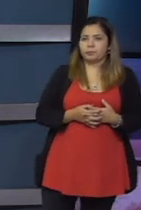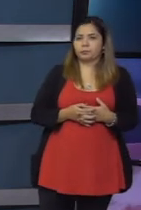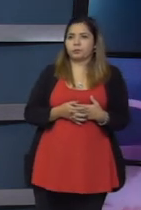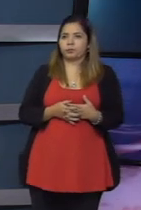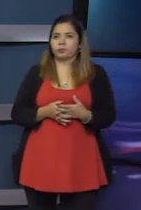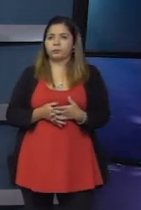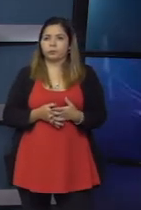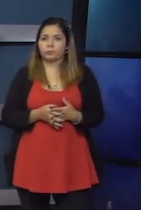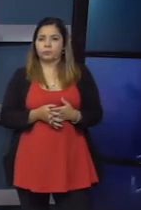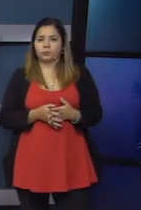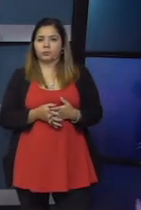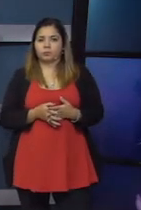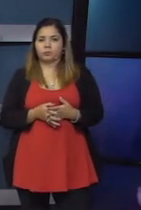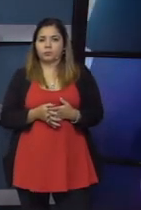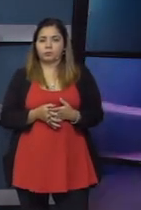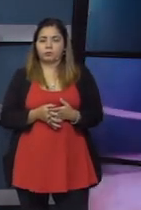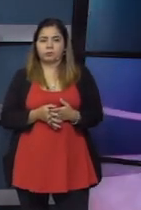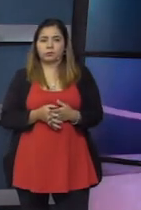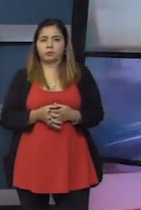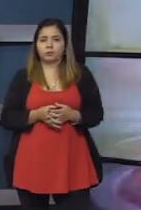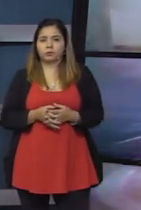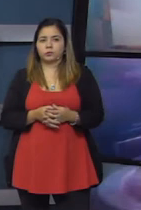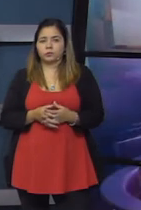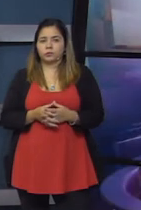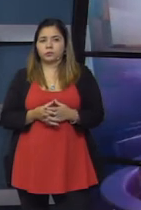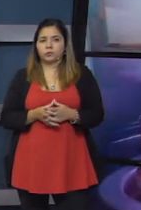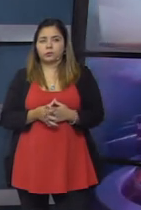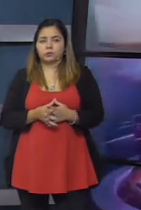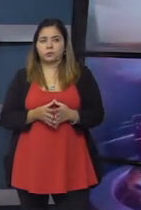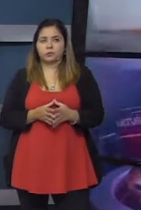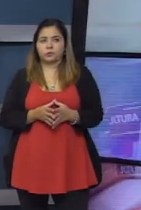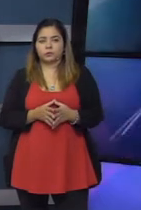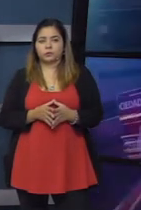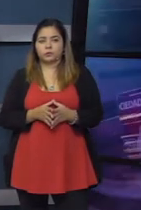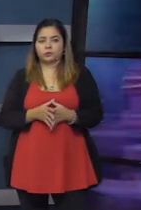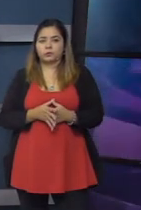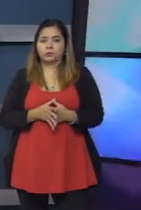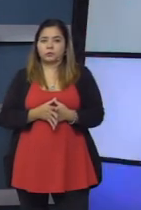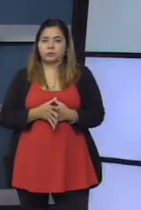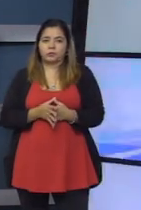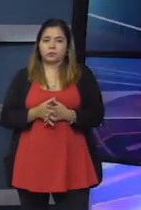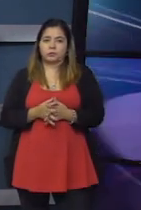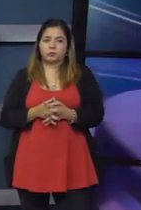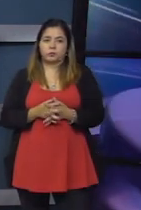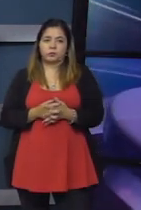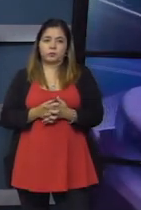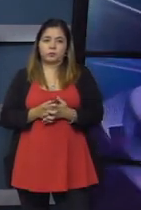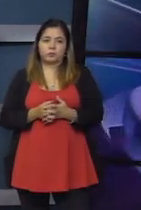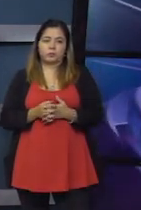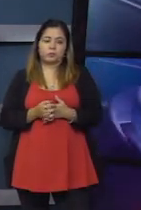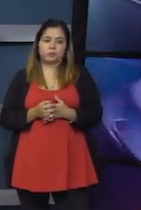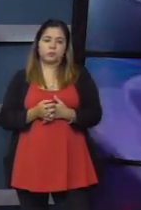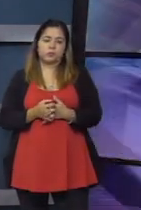de todos los zampaninos, porque bueno, hay mucha gente que por las distintas restricciones no puede trabajar